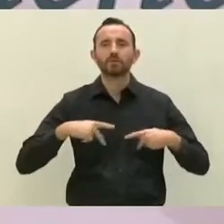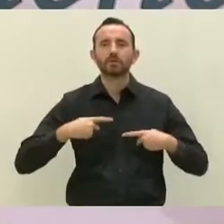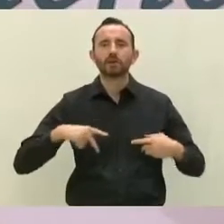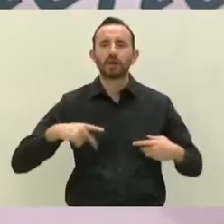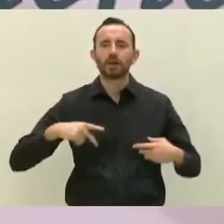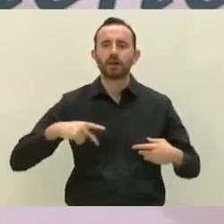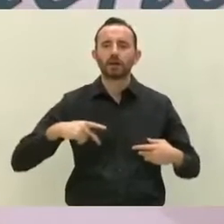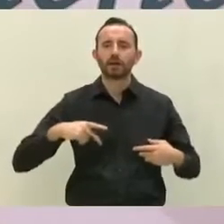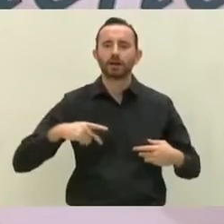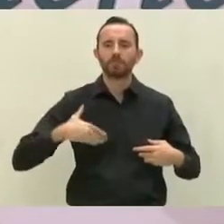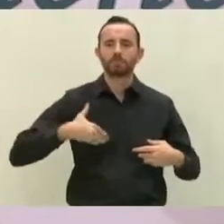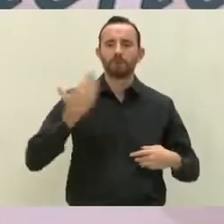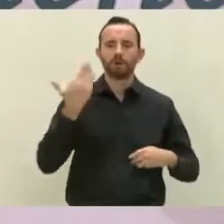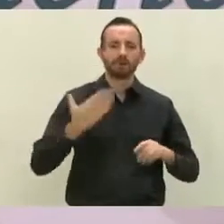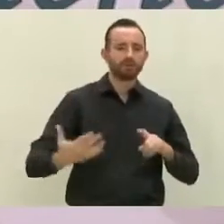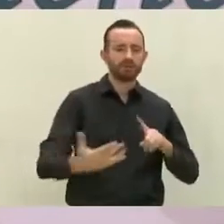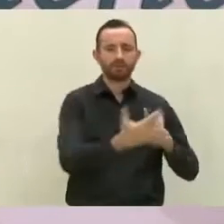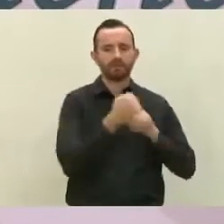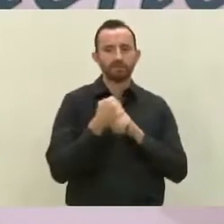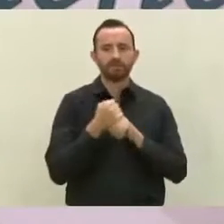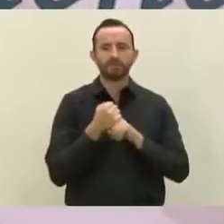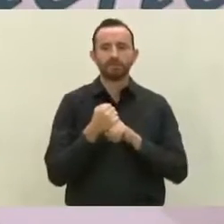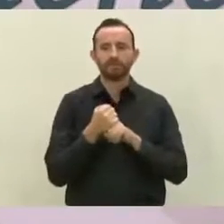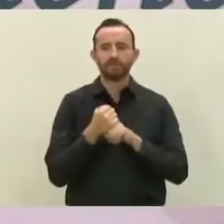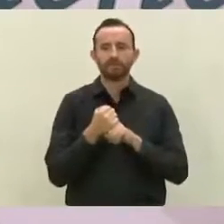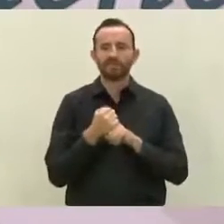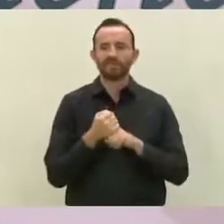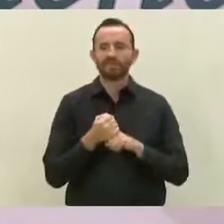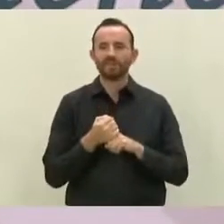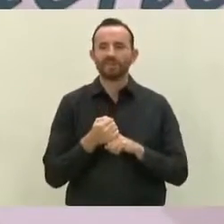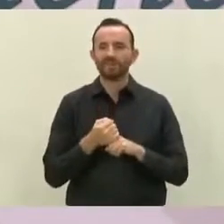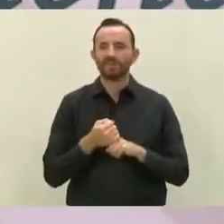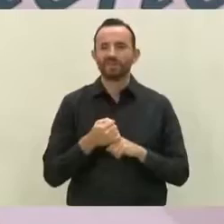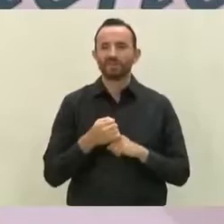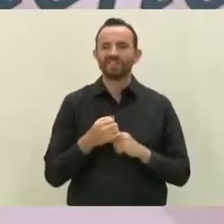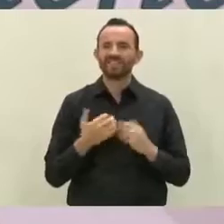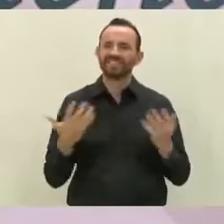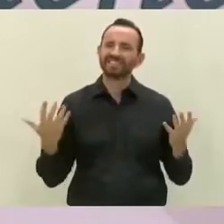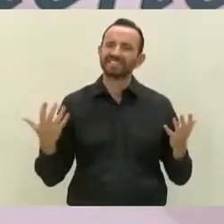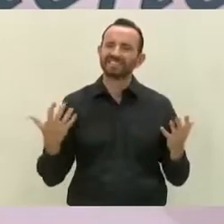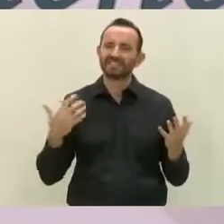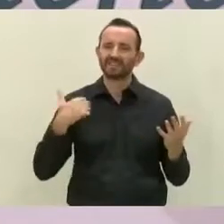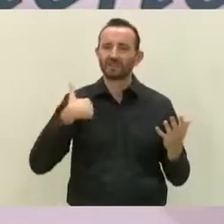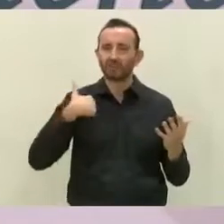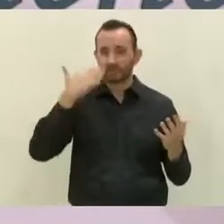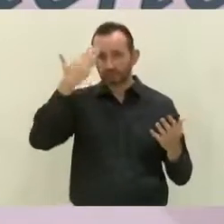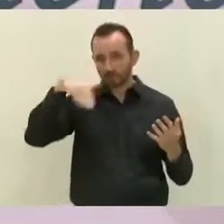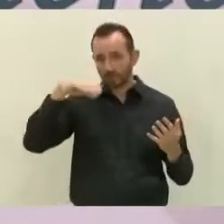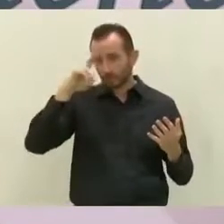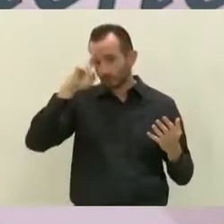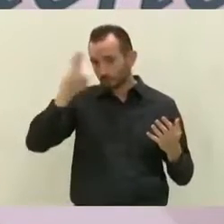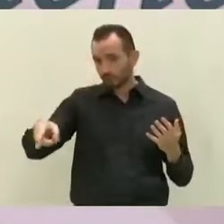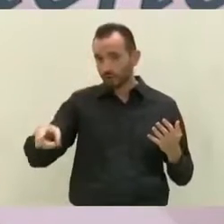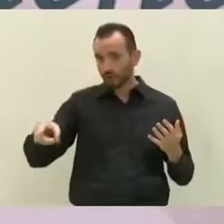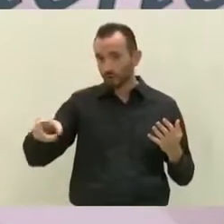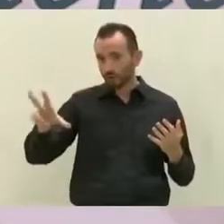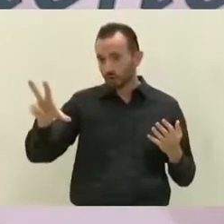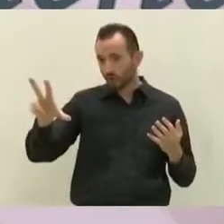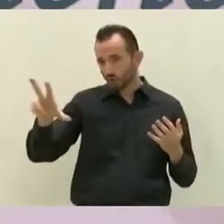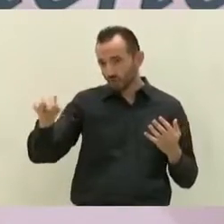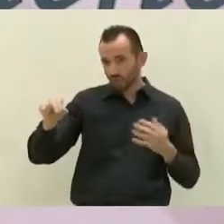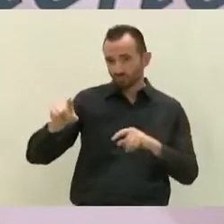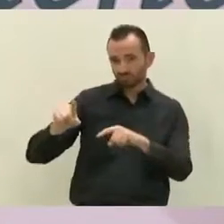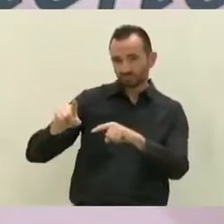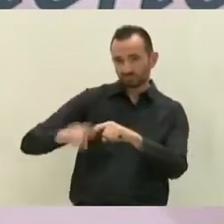Entonces, está prohibido prohibir, pero sí podemos hablar de estos temas